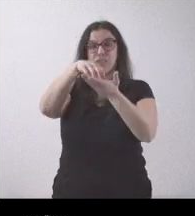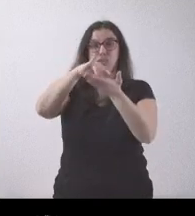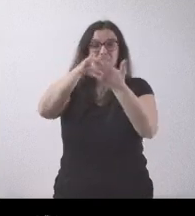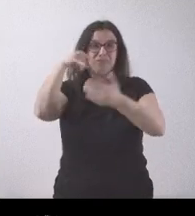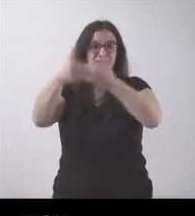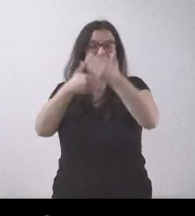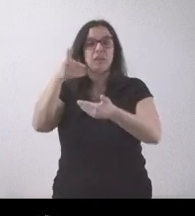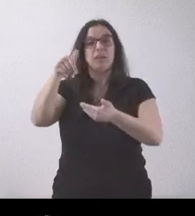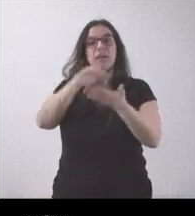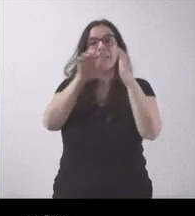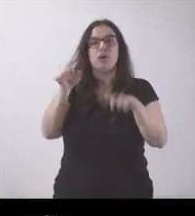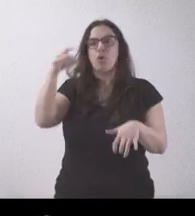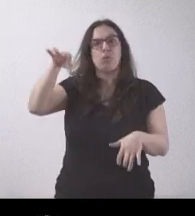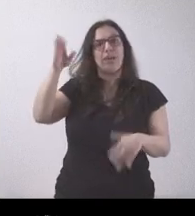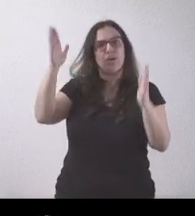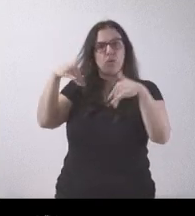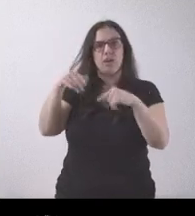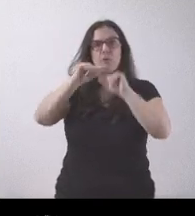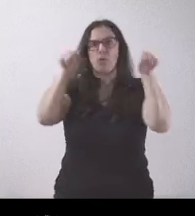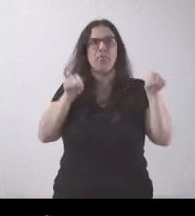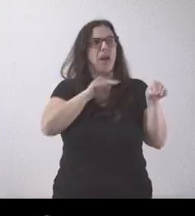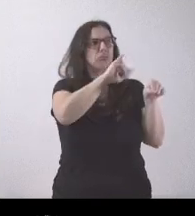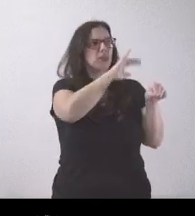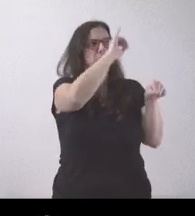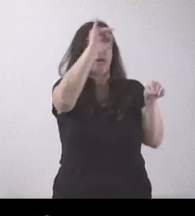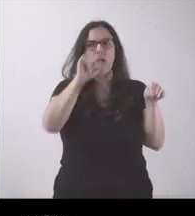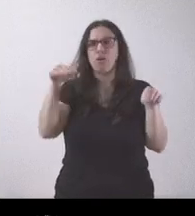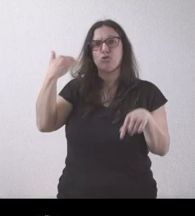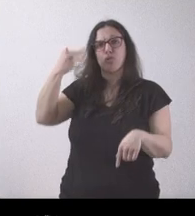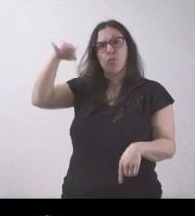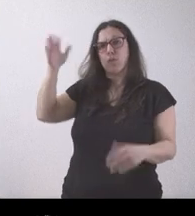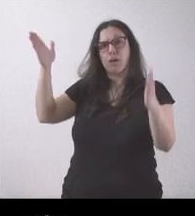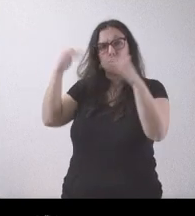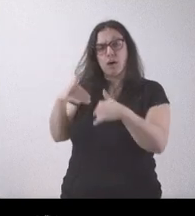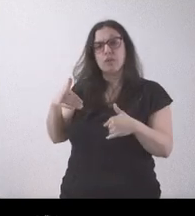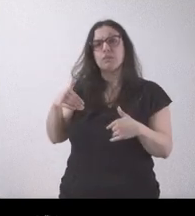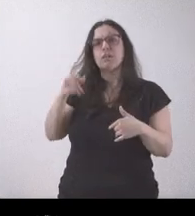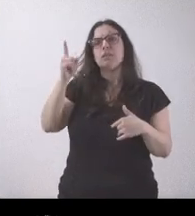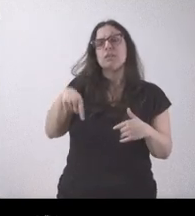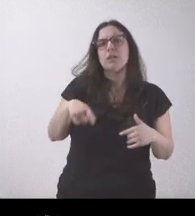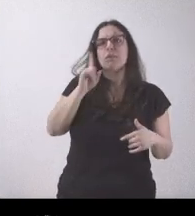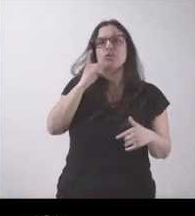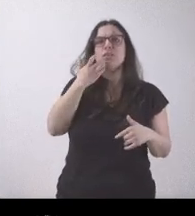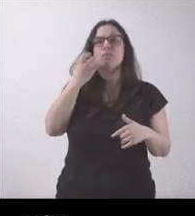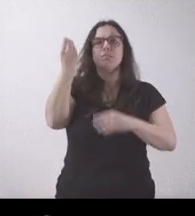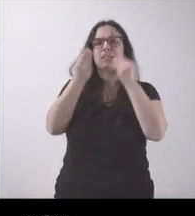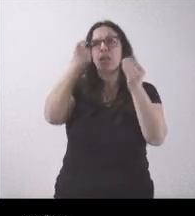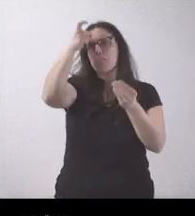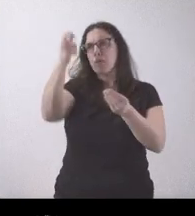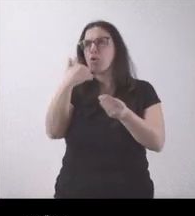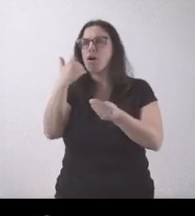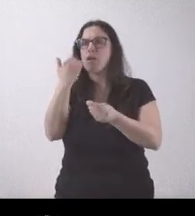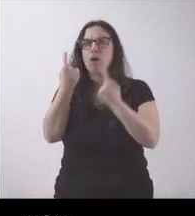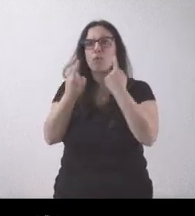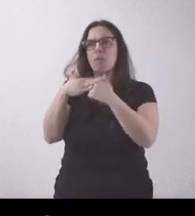plan encima de la mesa, o solicitud, o conversaciones con algún municipio para poder impulsar un centro logístico.